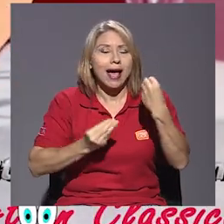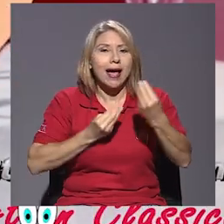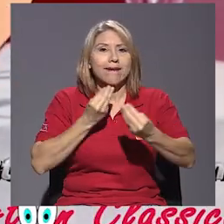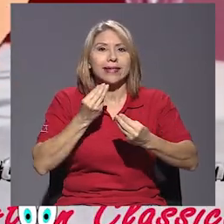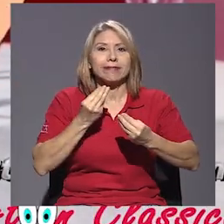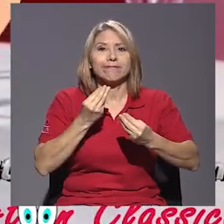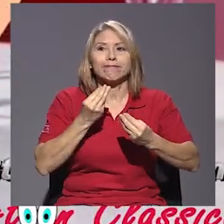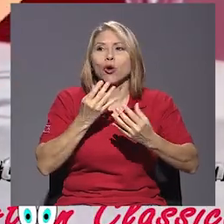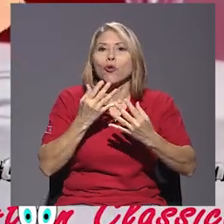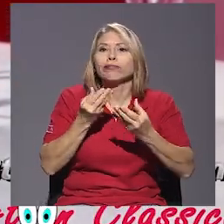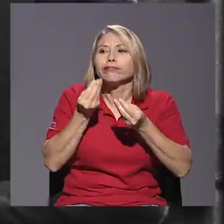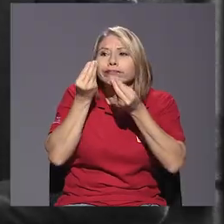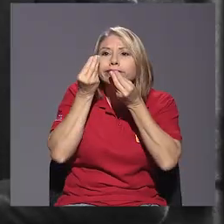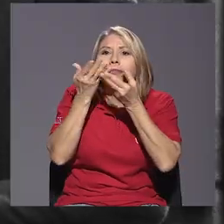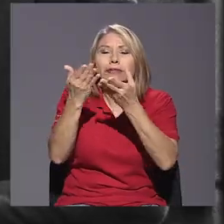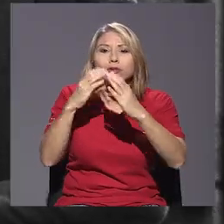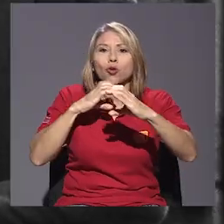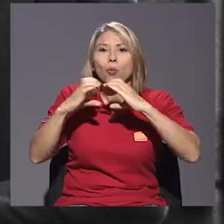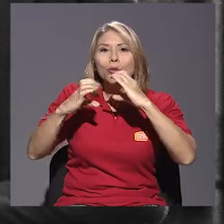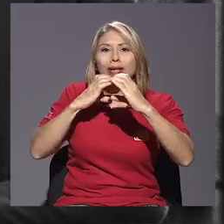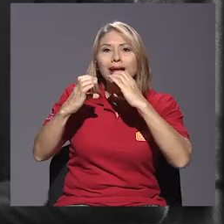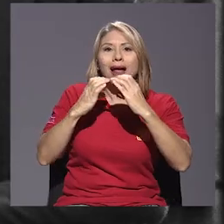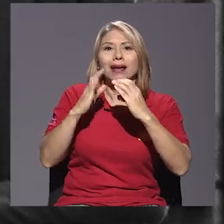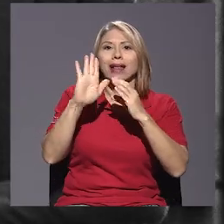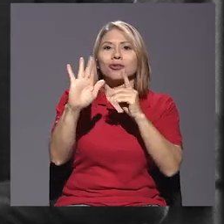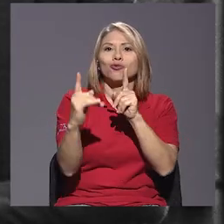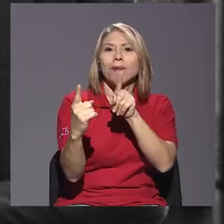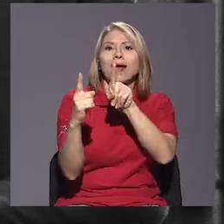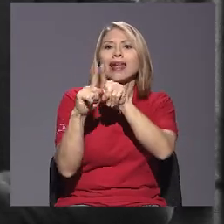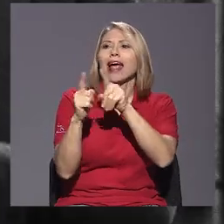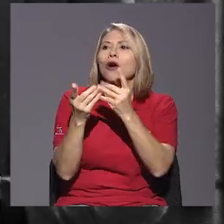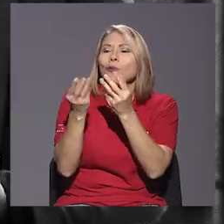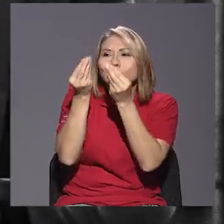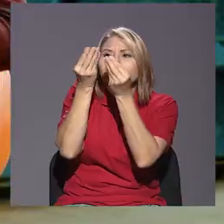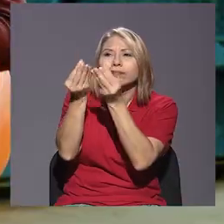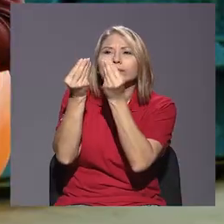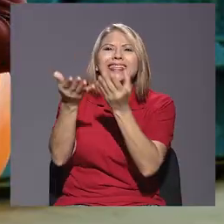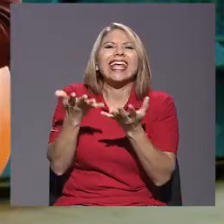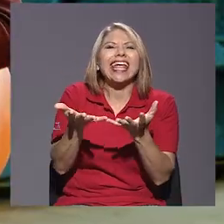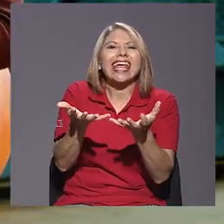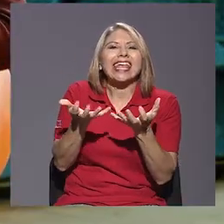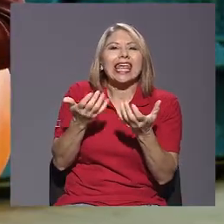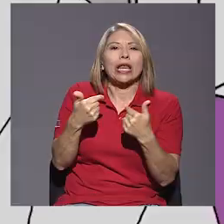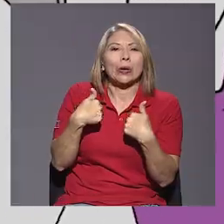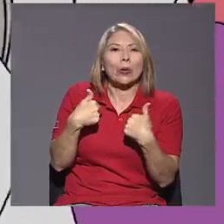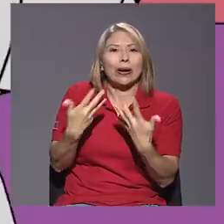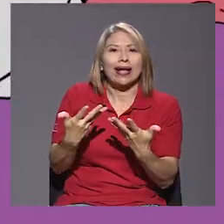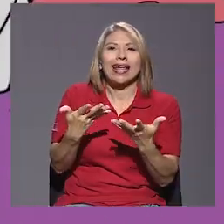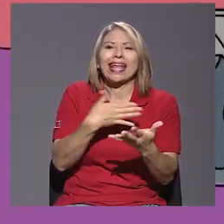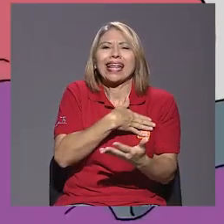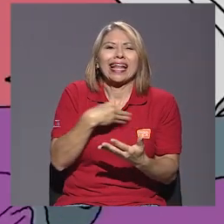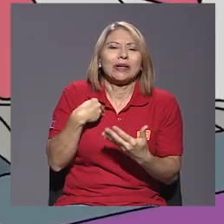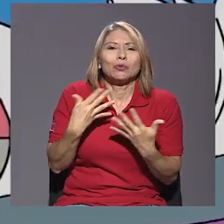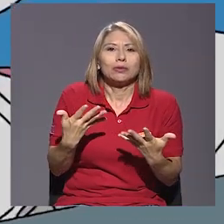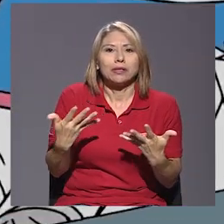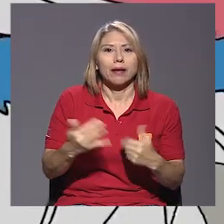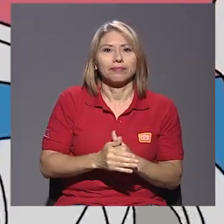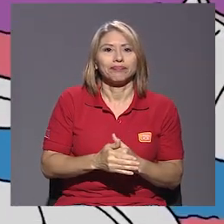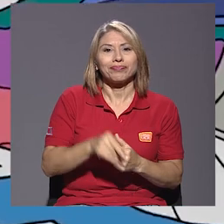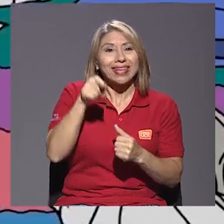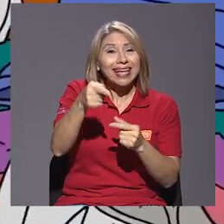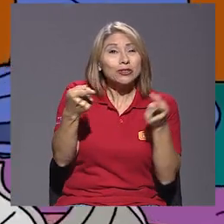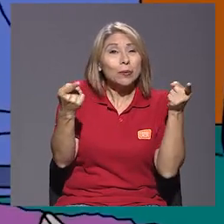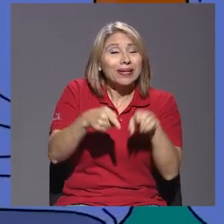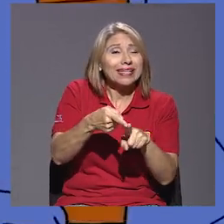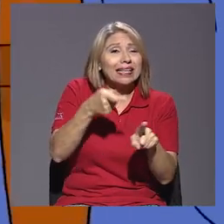comunicarle a su pareja lo que quieren, lo que les gusta. Y eso